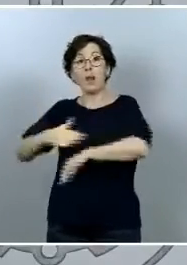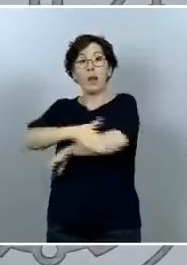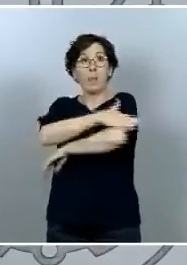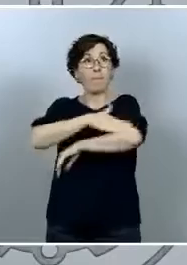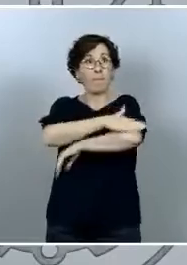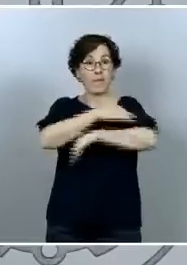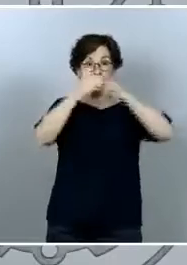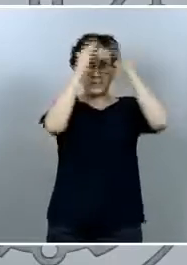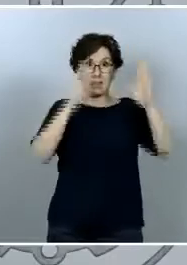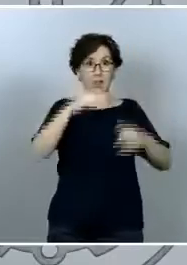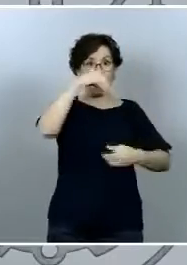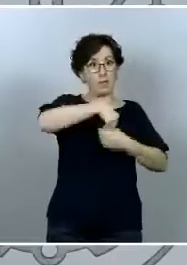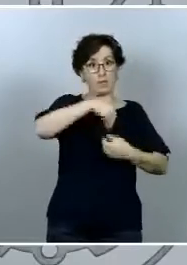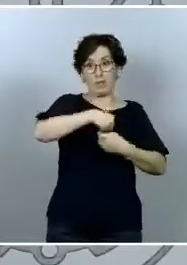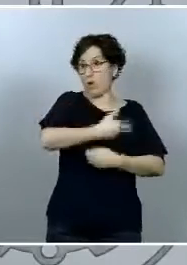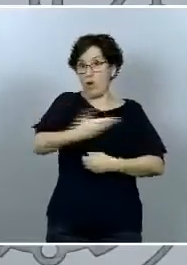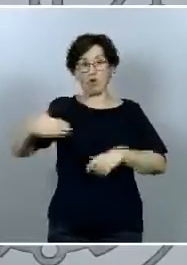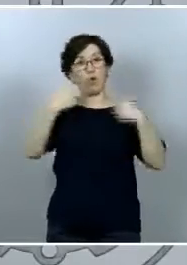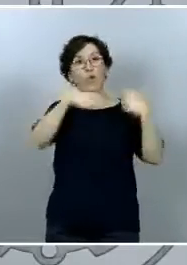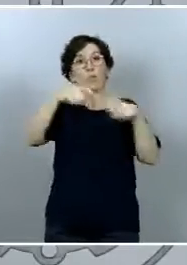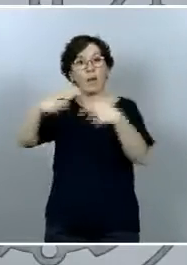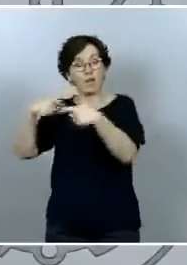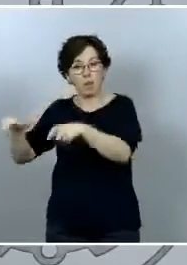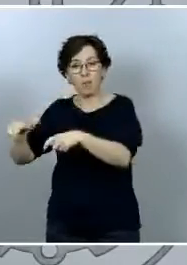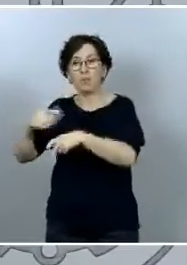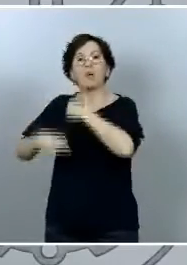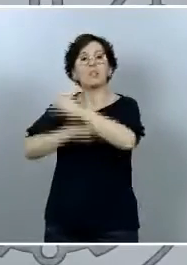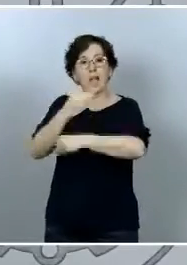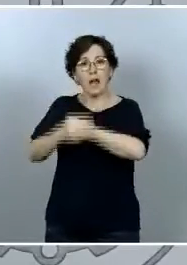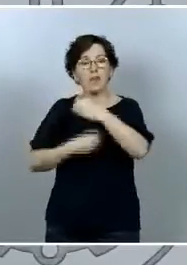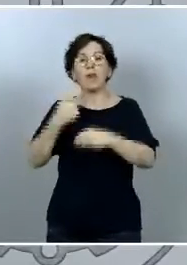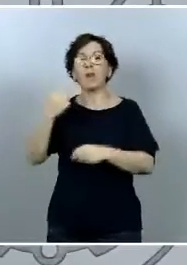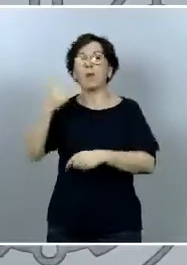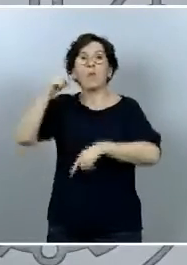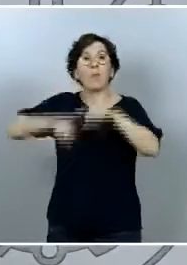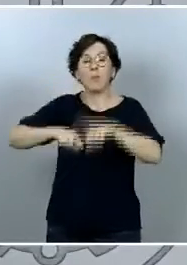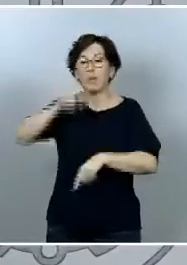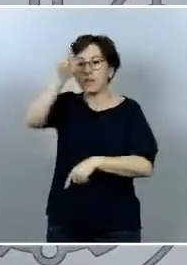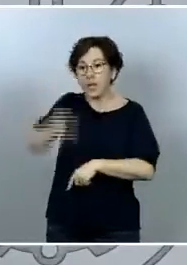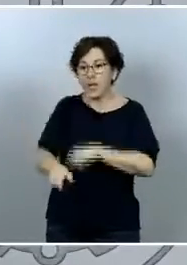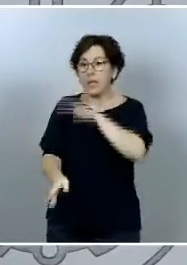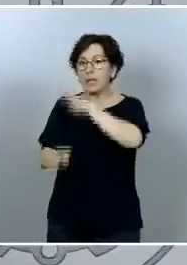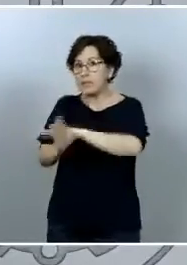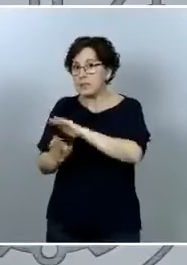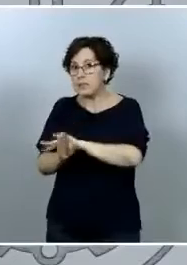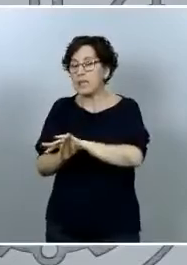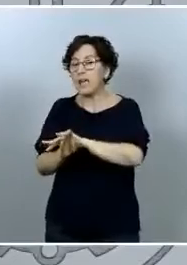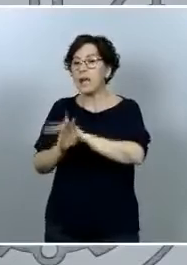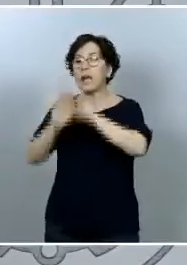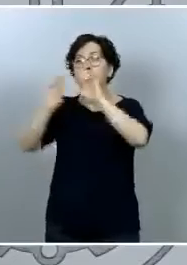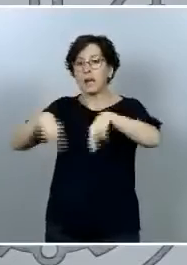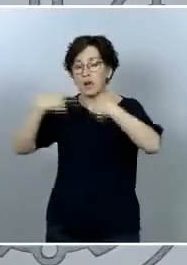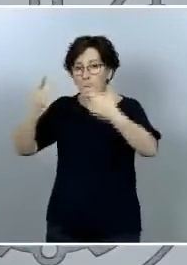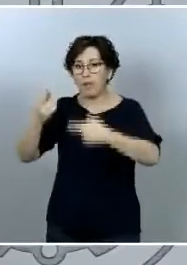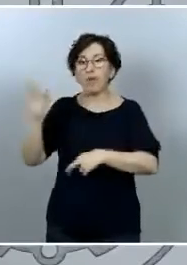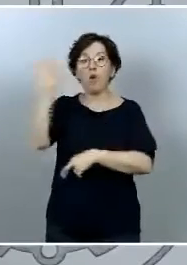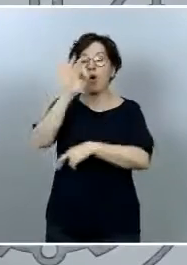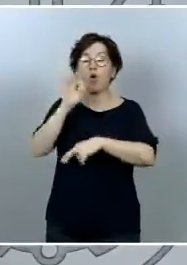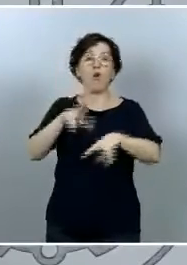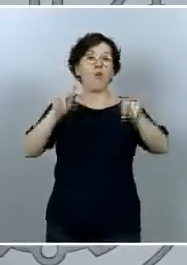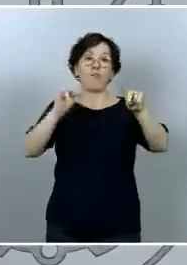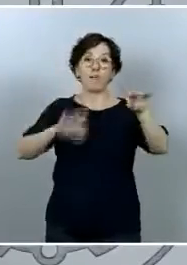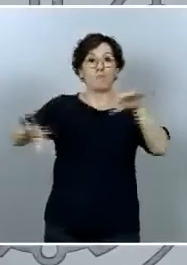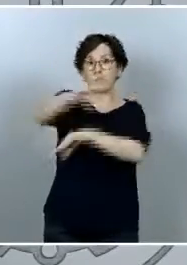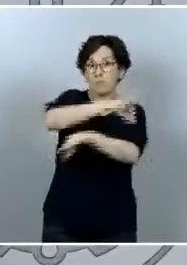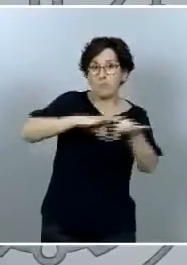de los departamentos se procede a una confirmación o a una renovación de las personas que trabajan en ese entorno y es